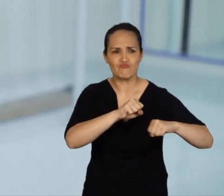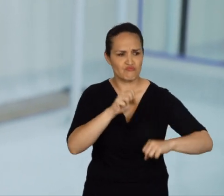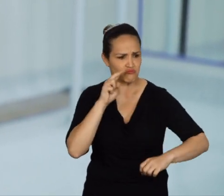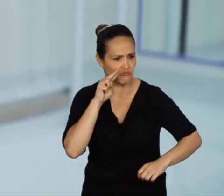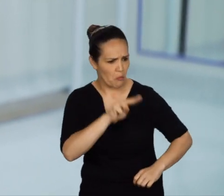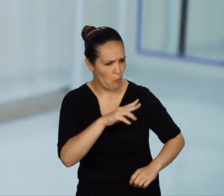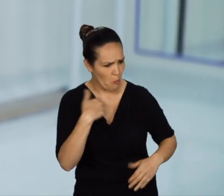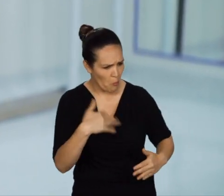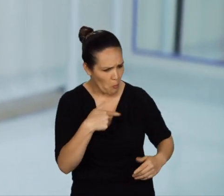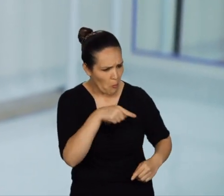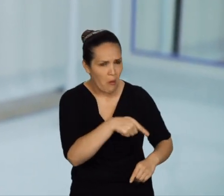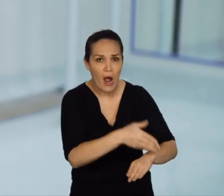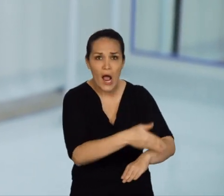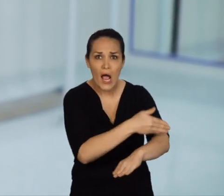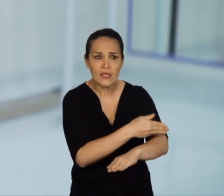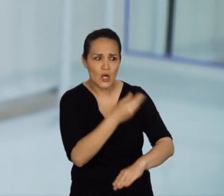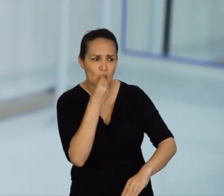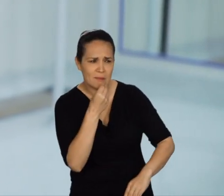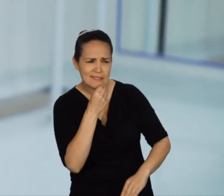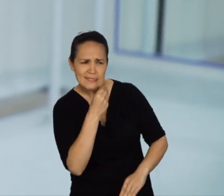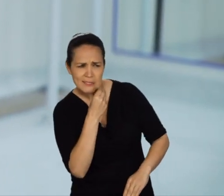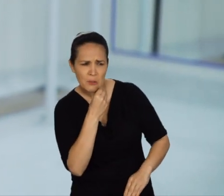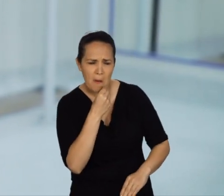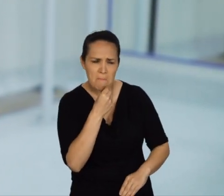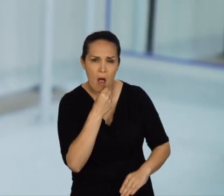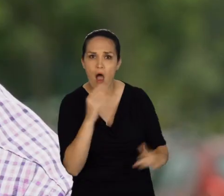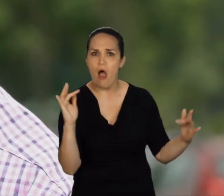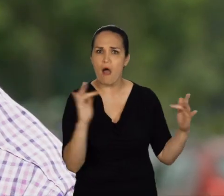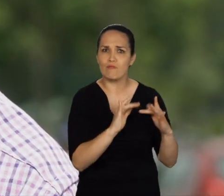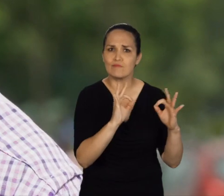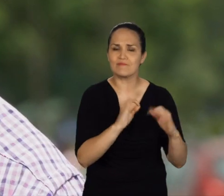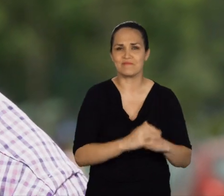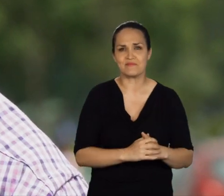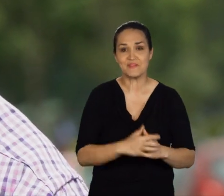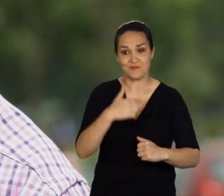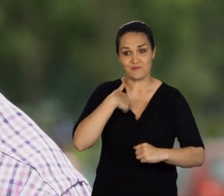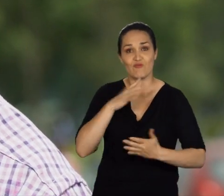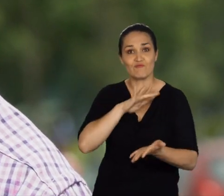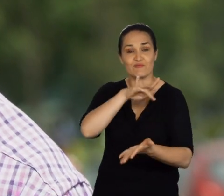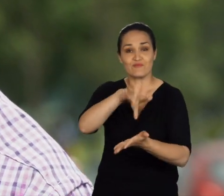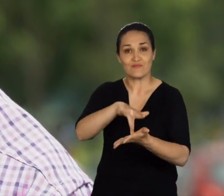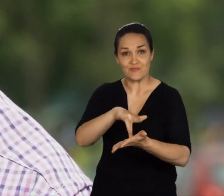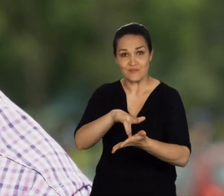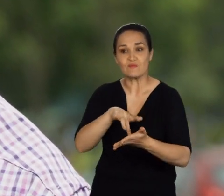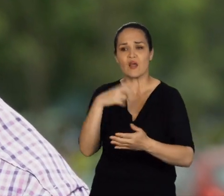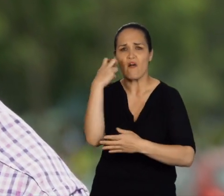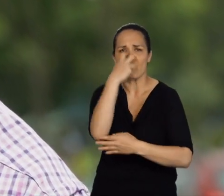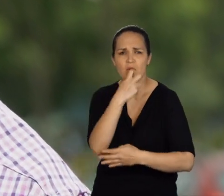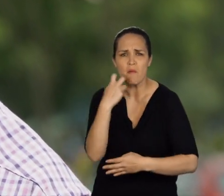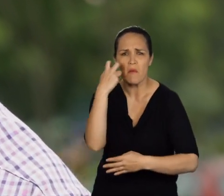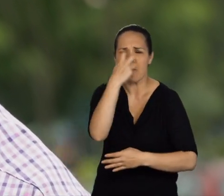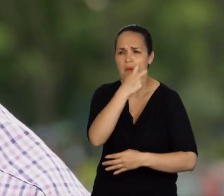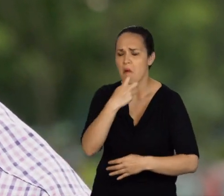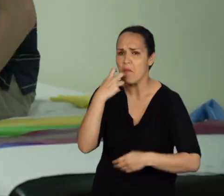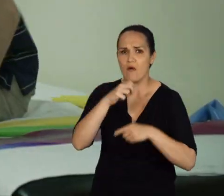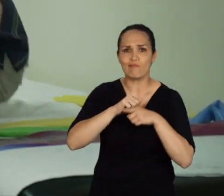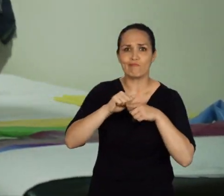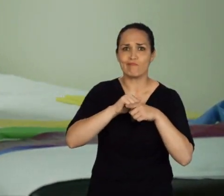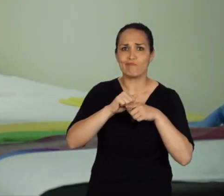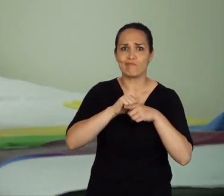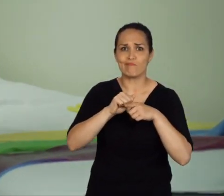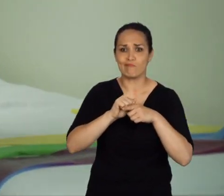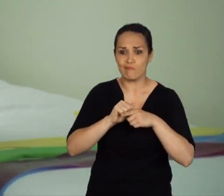todavía no hemos podido definir si esa persona va a comer o no por la boca. Sin embargo, gracias al apoyo que se nos ha dado en el área de la fonoaudiólogía,